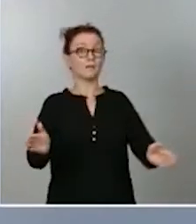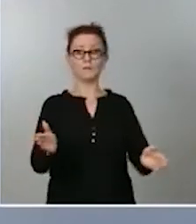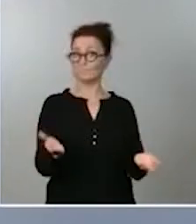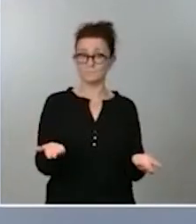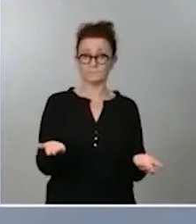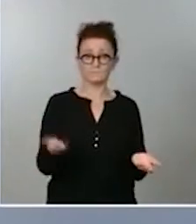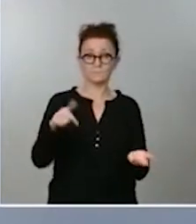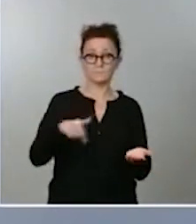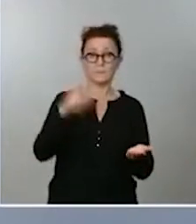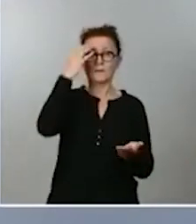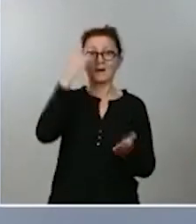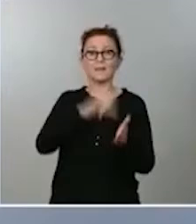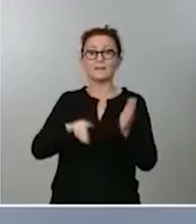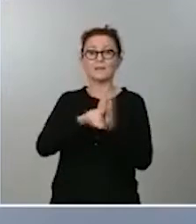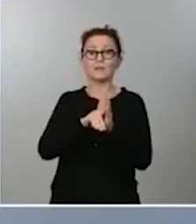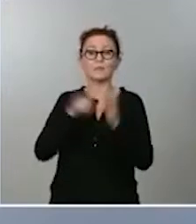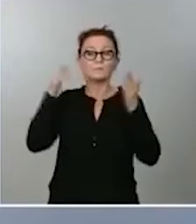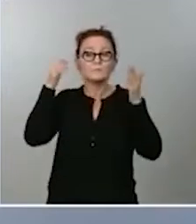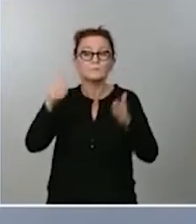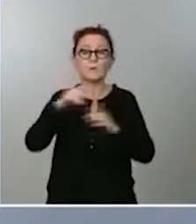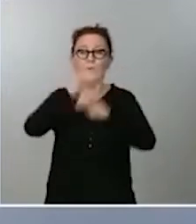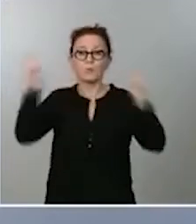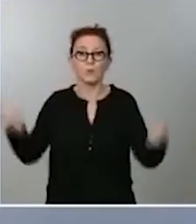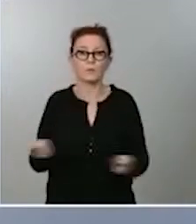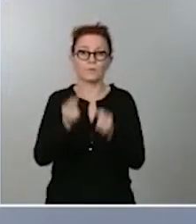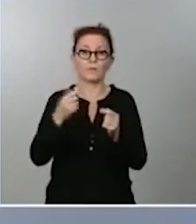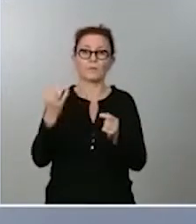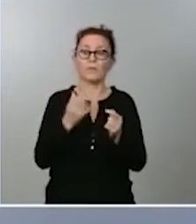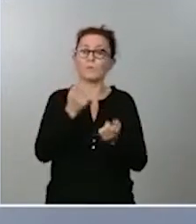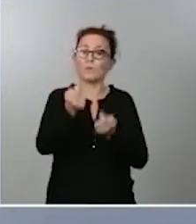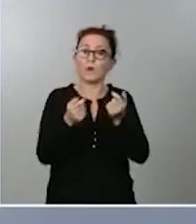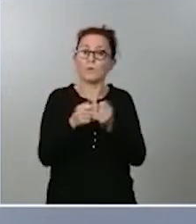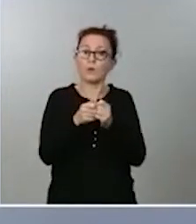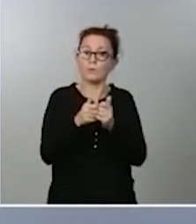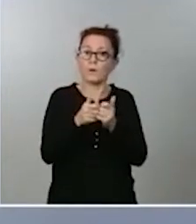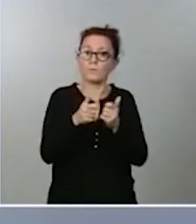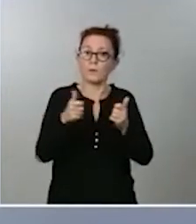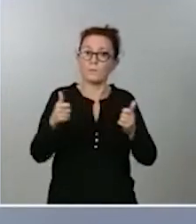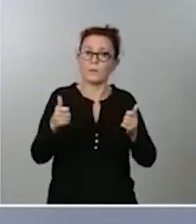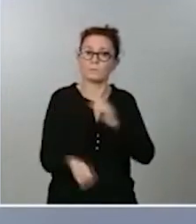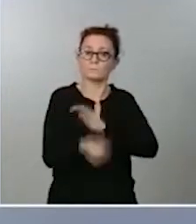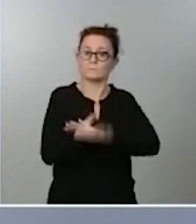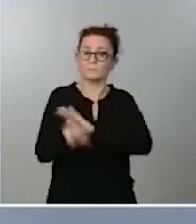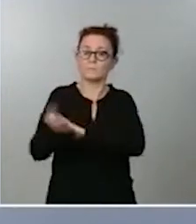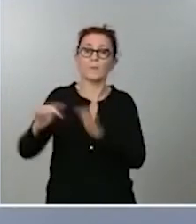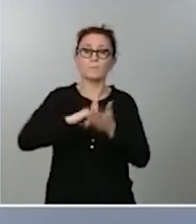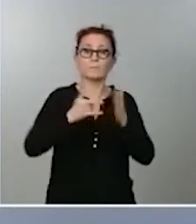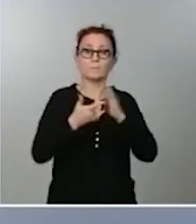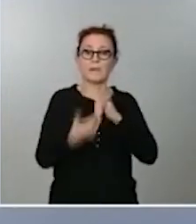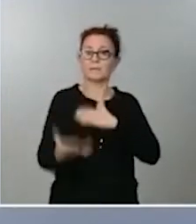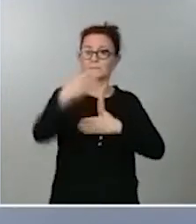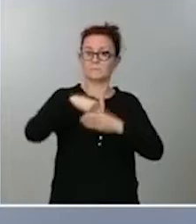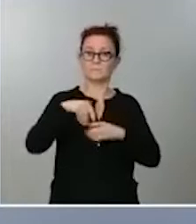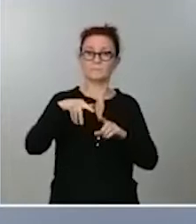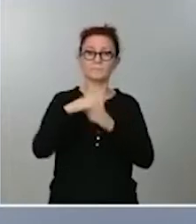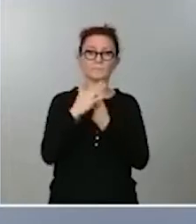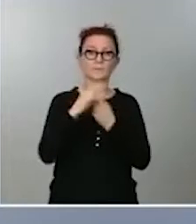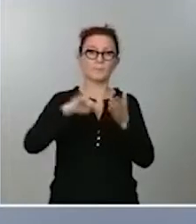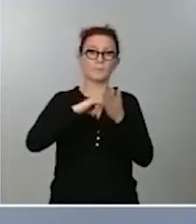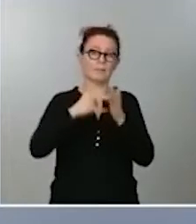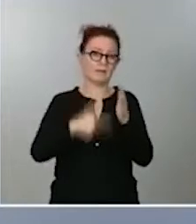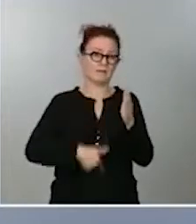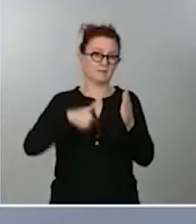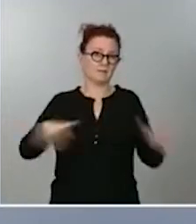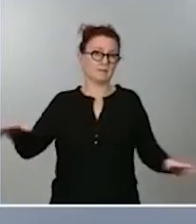publicidad sino que tenemos que ser capaces de ir desplegando diferentes planes dentro de un macro plan integral por eso también por